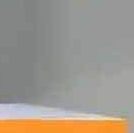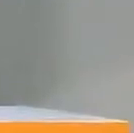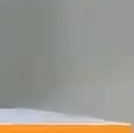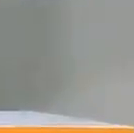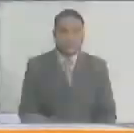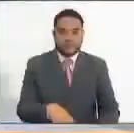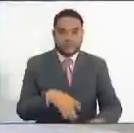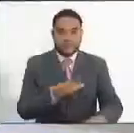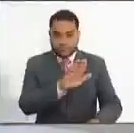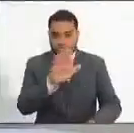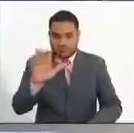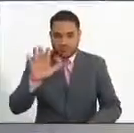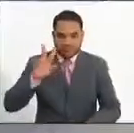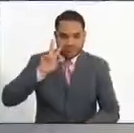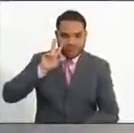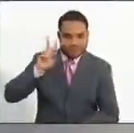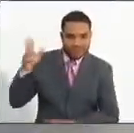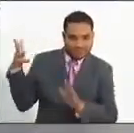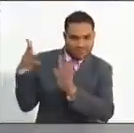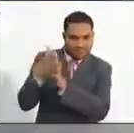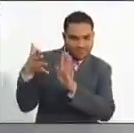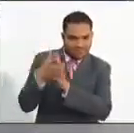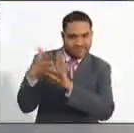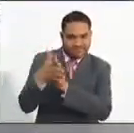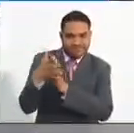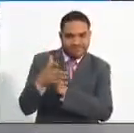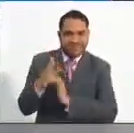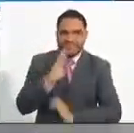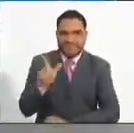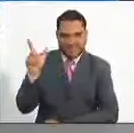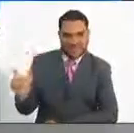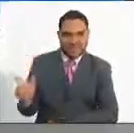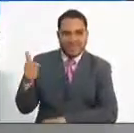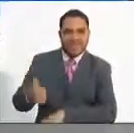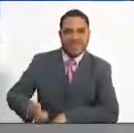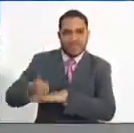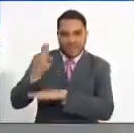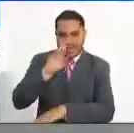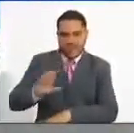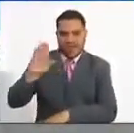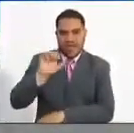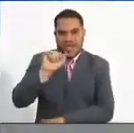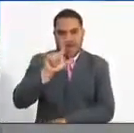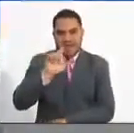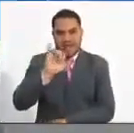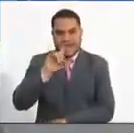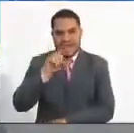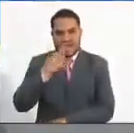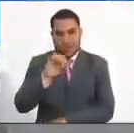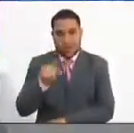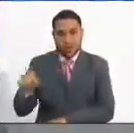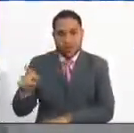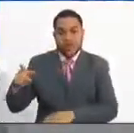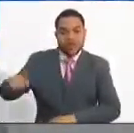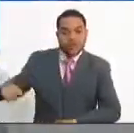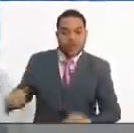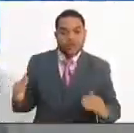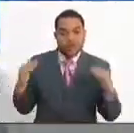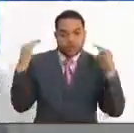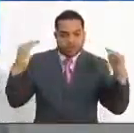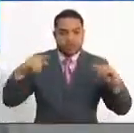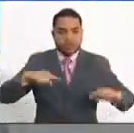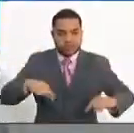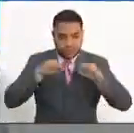Ya ustedes lo vieron y lo escucharon en palabras de su director nacional, Alejandro Larriamendi. La Escuela Superior de Administración